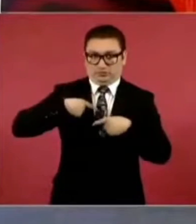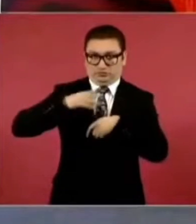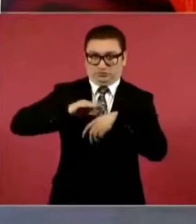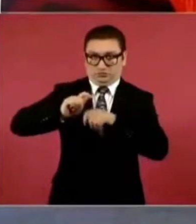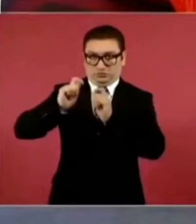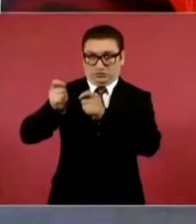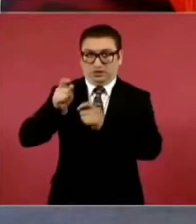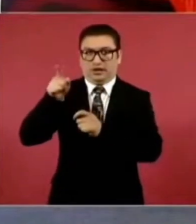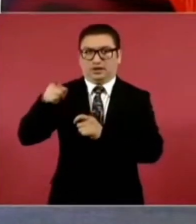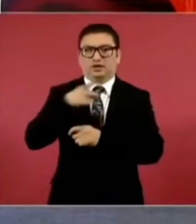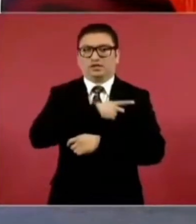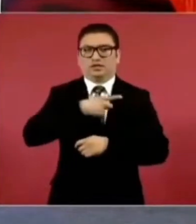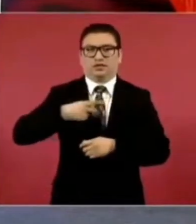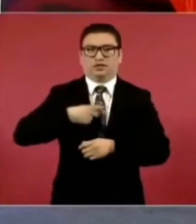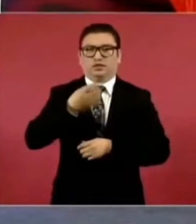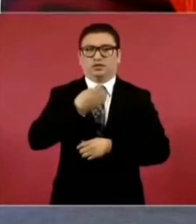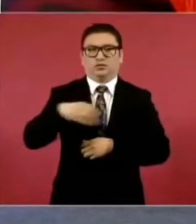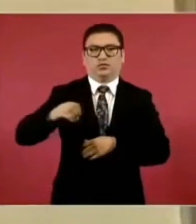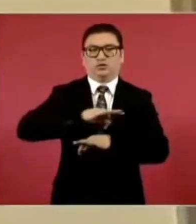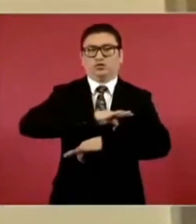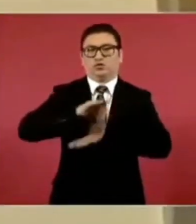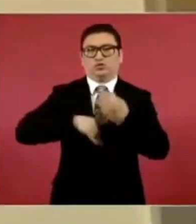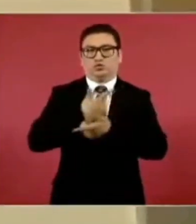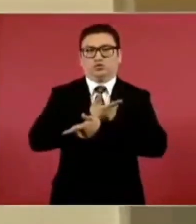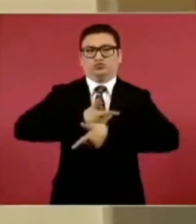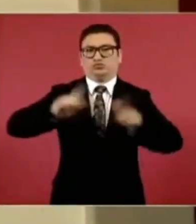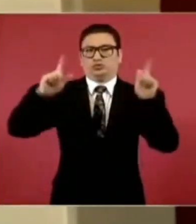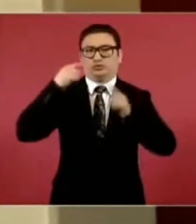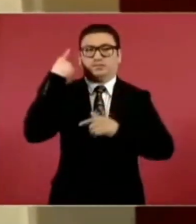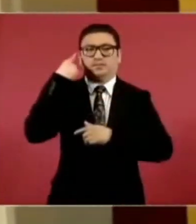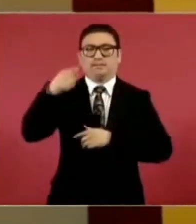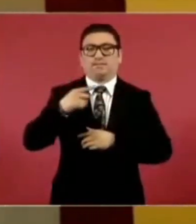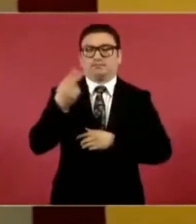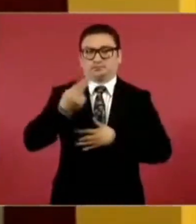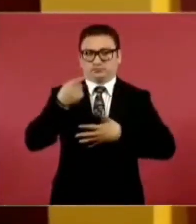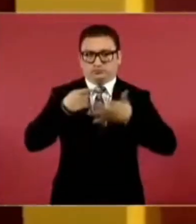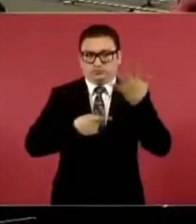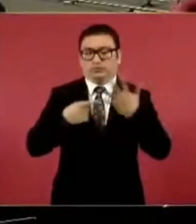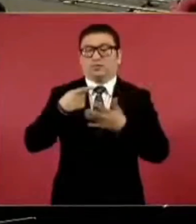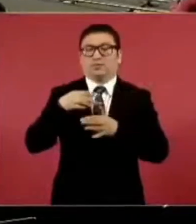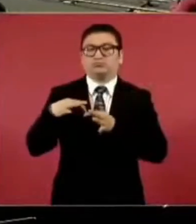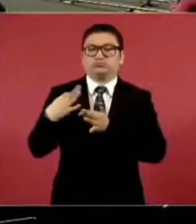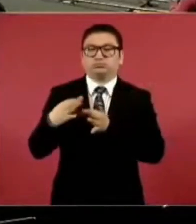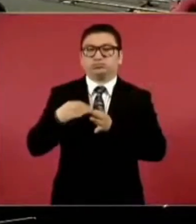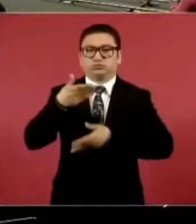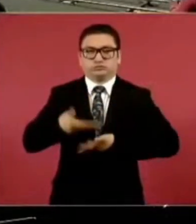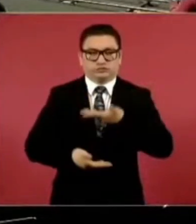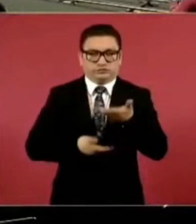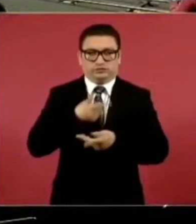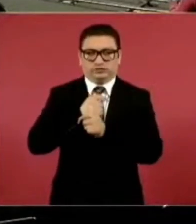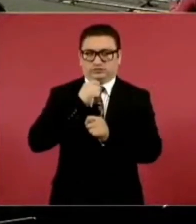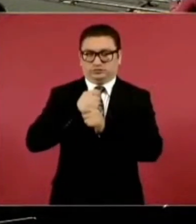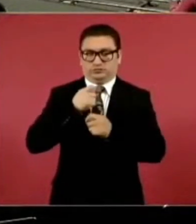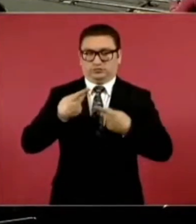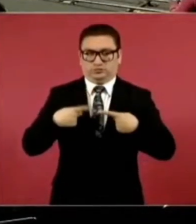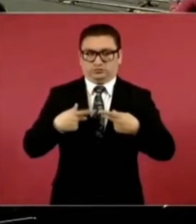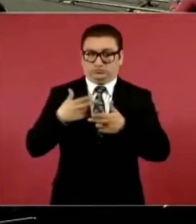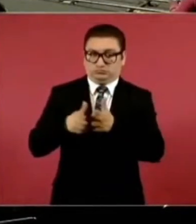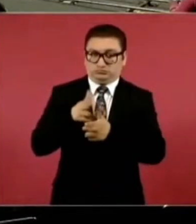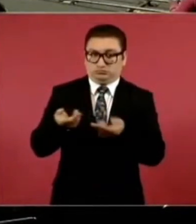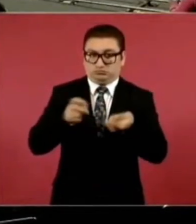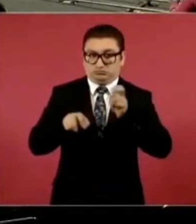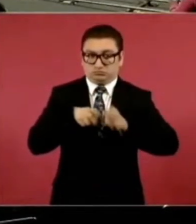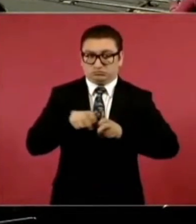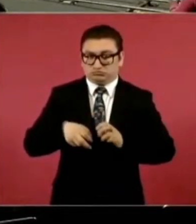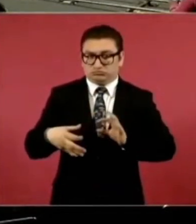obligado a proporcionar todas las facilidades que se requieran para que el servicio de transporte de pasajeros se